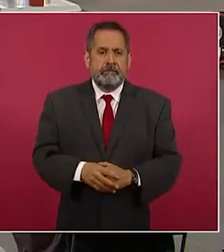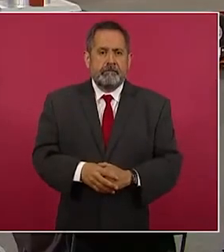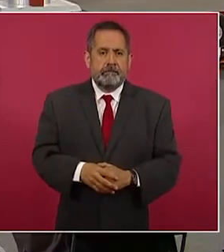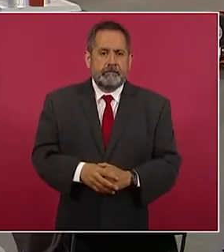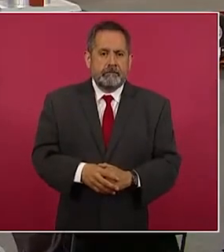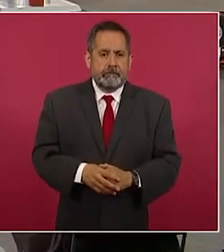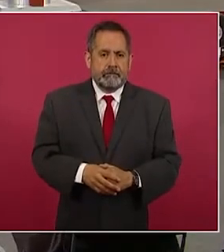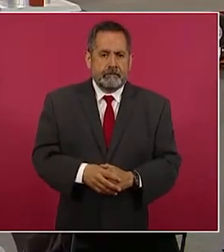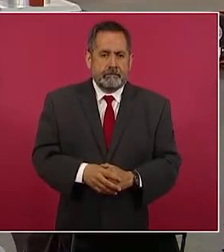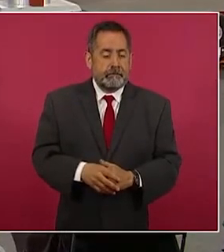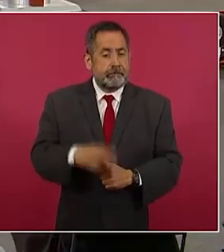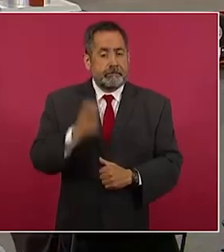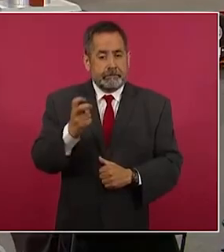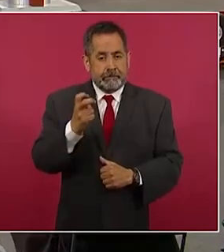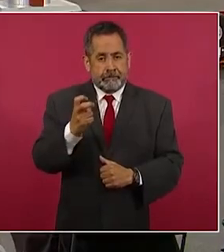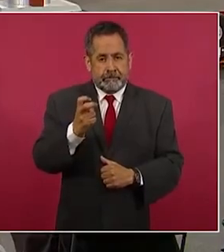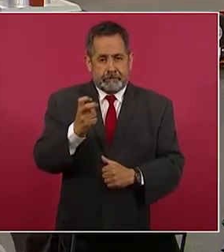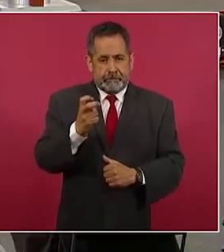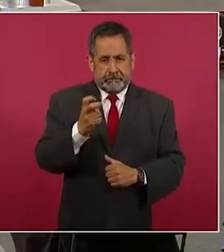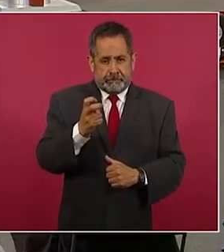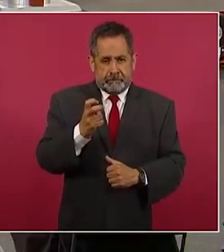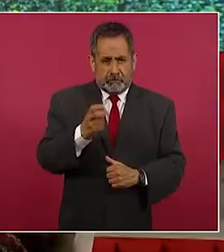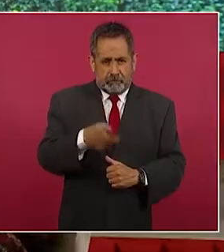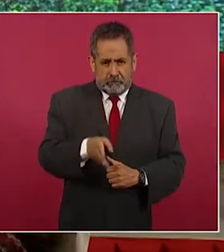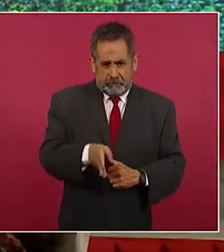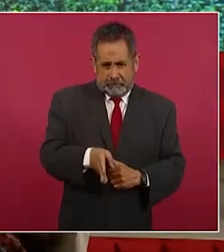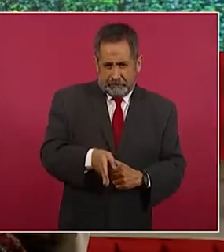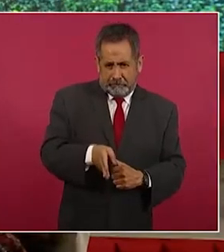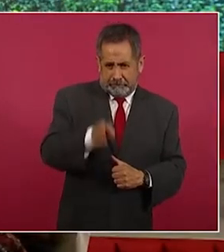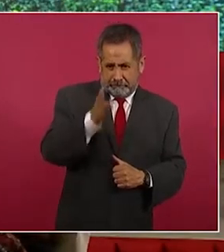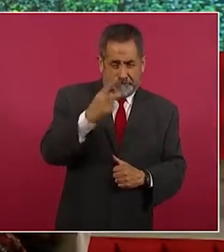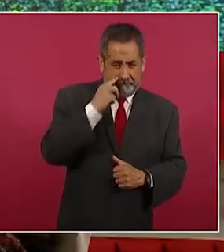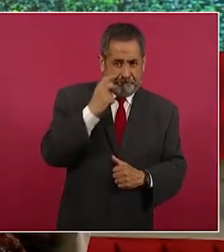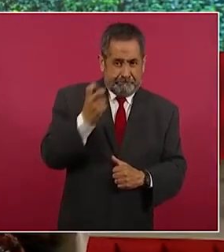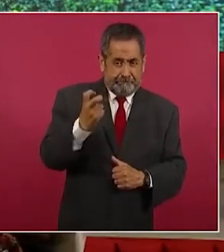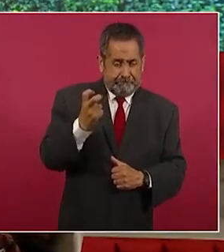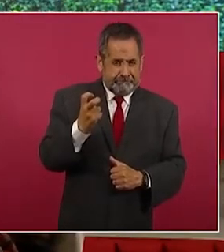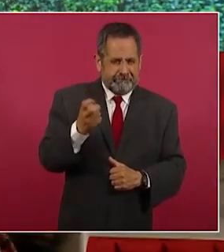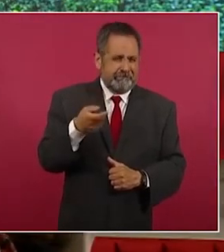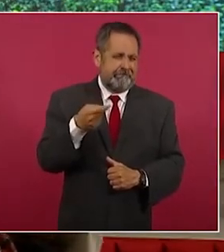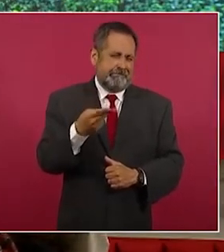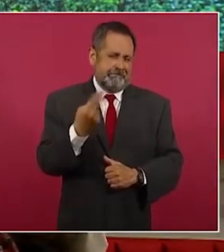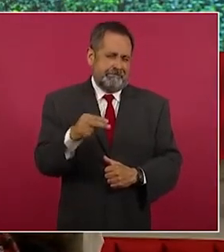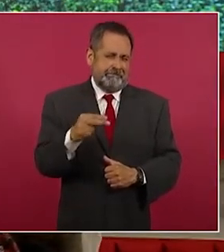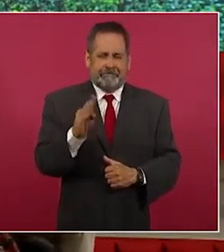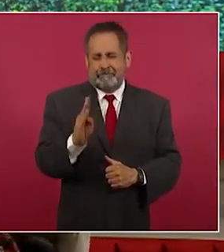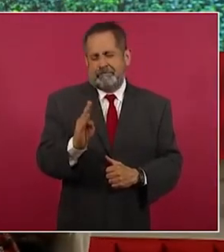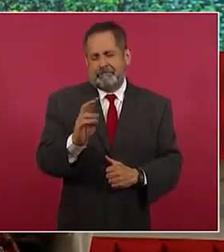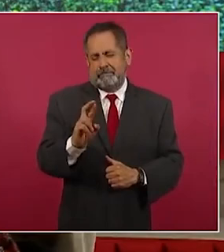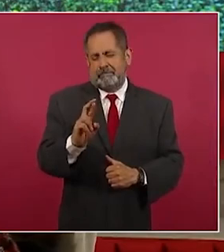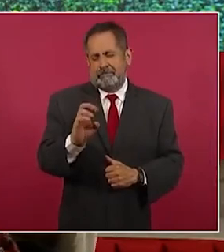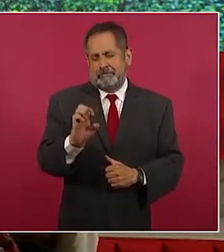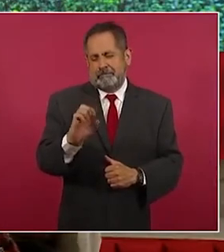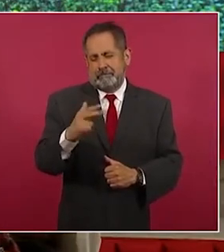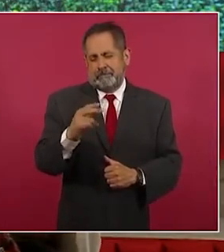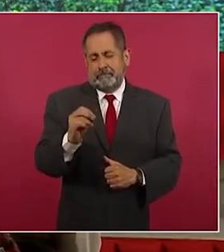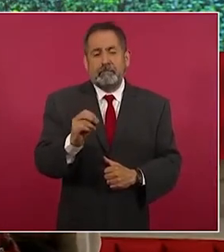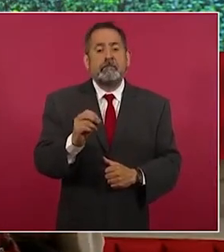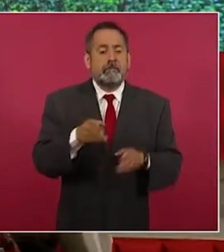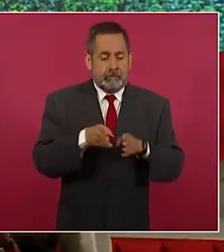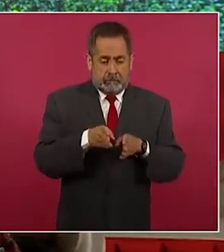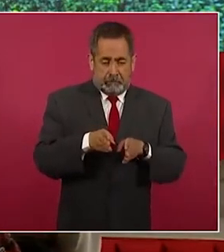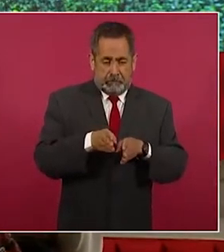miren, esta es la brecha, esto, esto, esto es la brecha. En esa brecha se está hablando de 300 mil